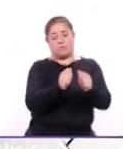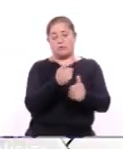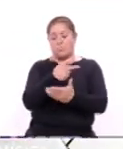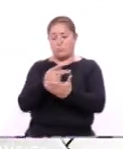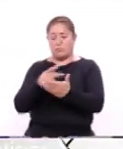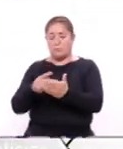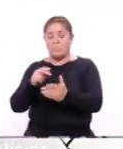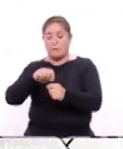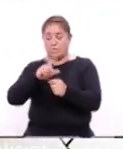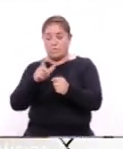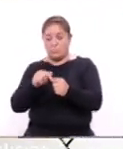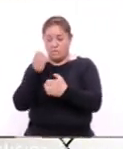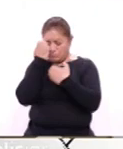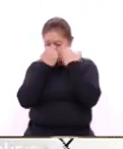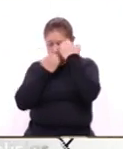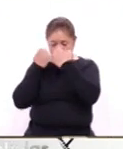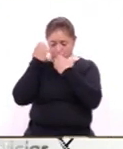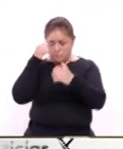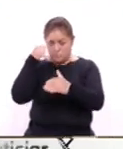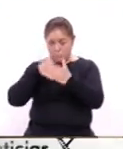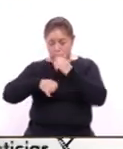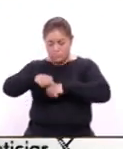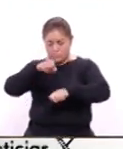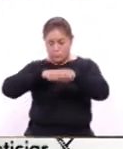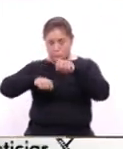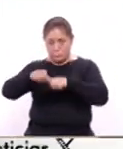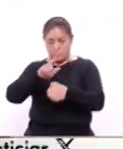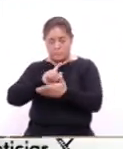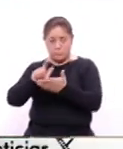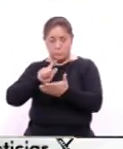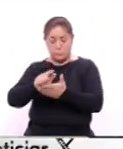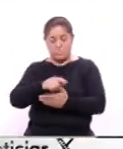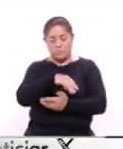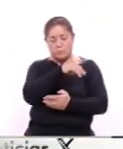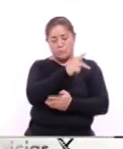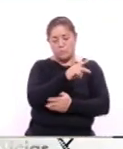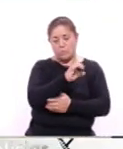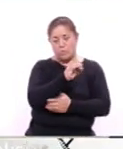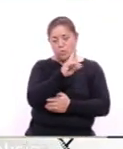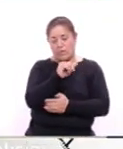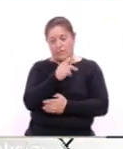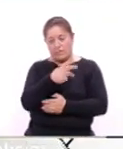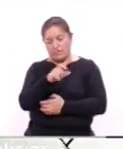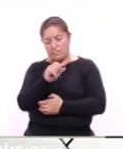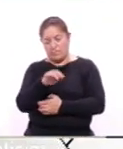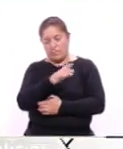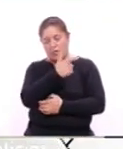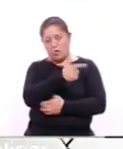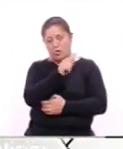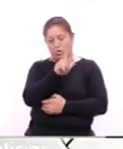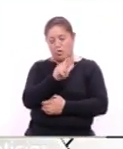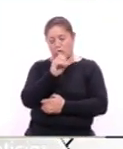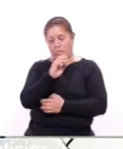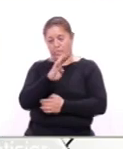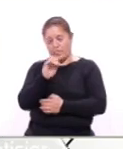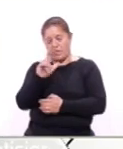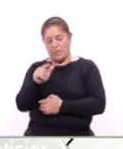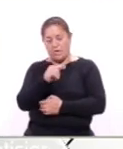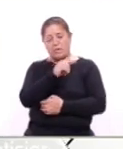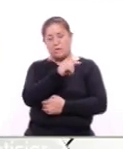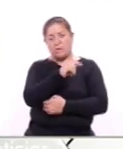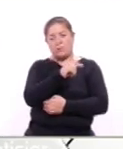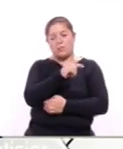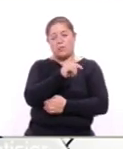de Auditoría Industria Limpia, Apolakimia, Metapol y Cuchemical and Labs, Global Flock de México y el Consorcio Industrial